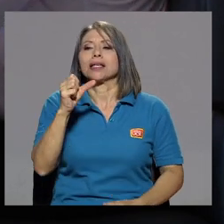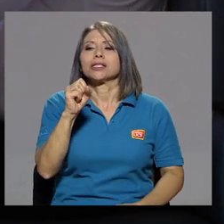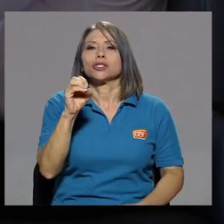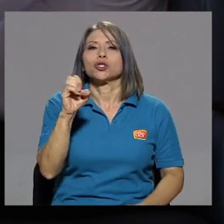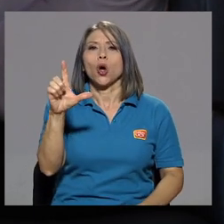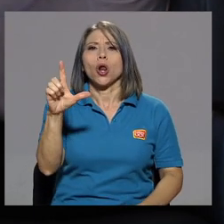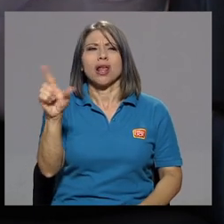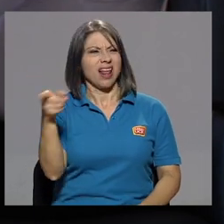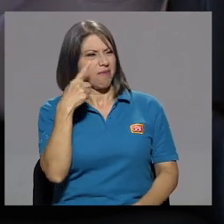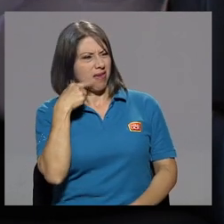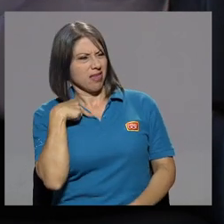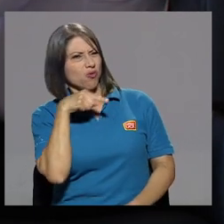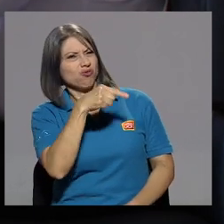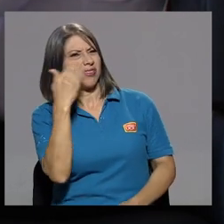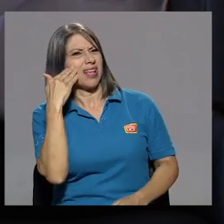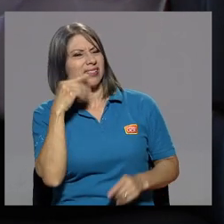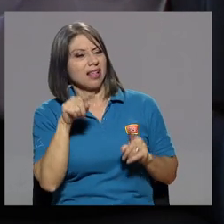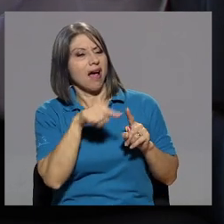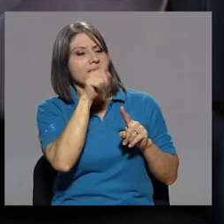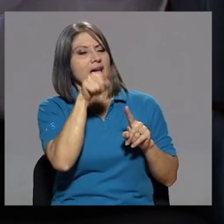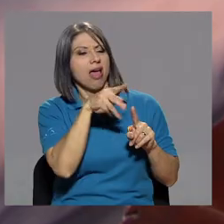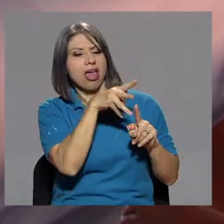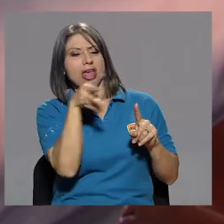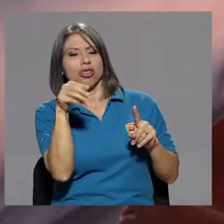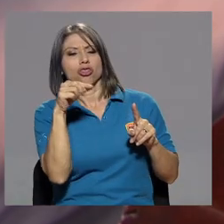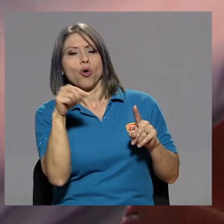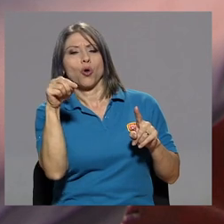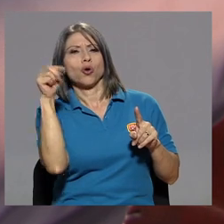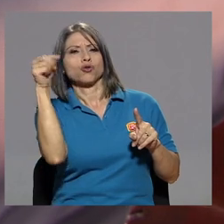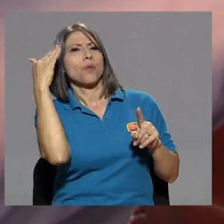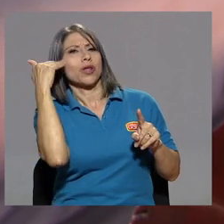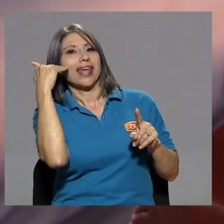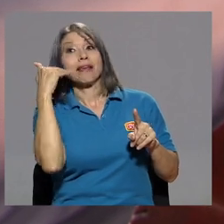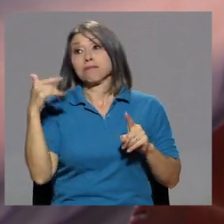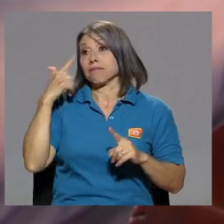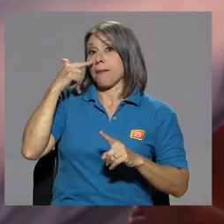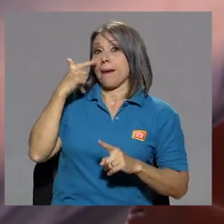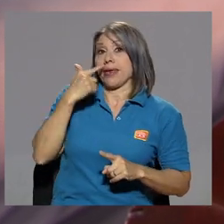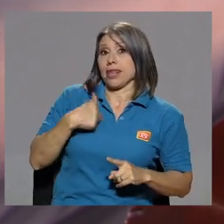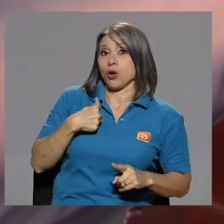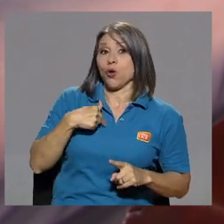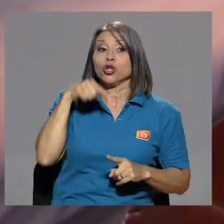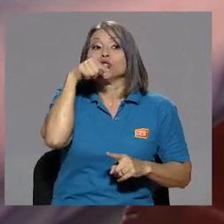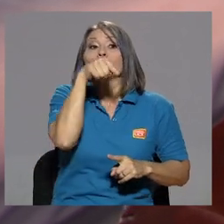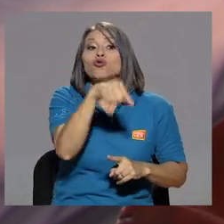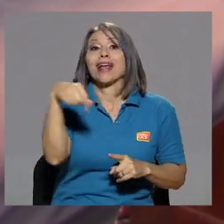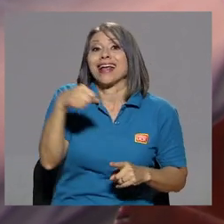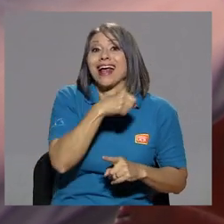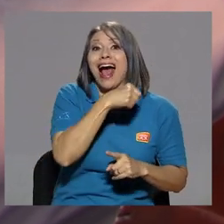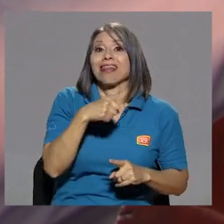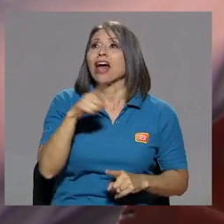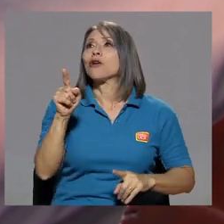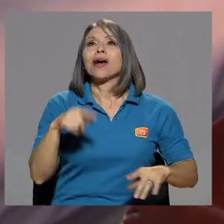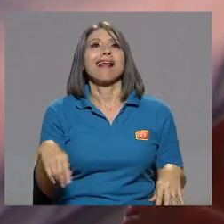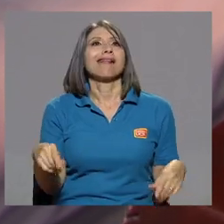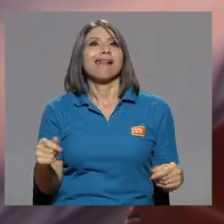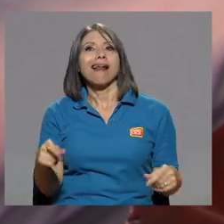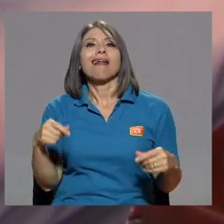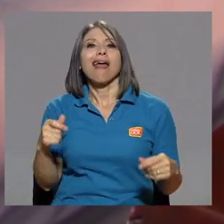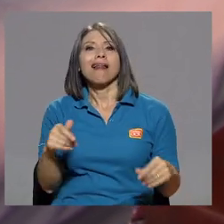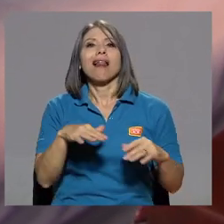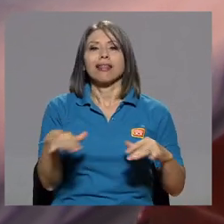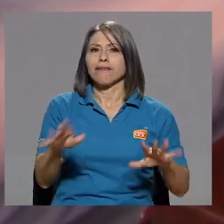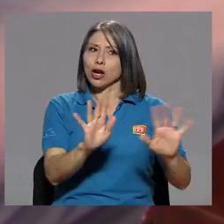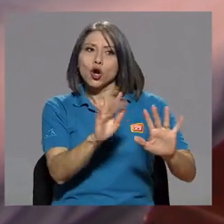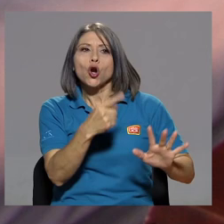¿por qué usted sabe los tonos? ¿Qué capacidad? Porque le dije, porque mi papá me dijo, si usted alguna vez canta, no vaya a tararear en la tarima. No, no, dígame,